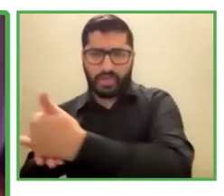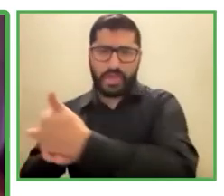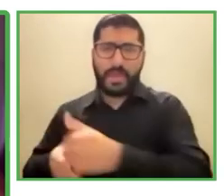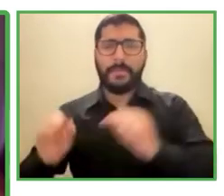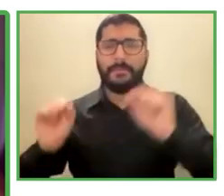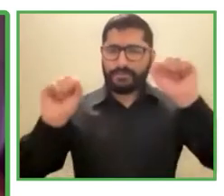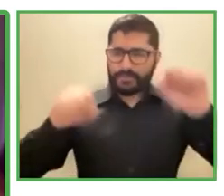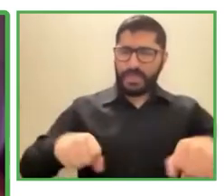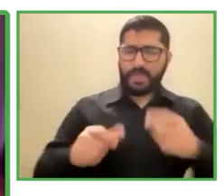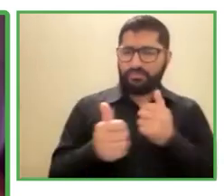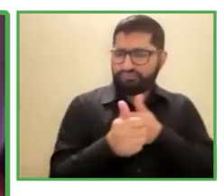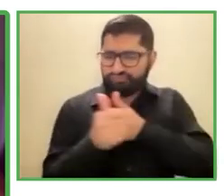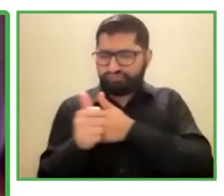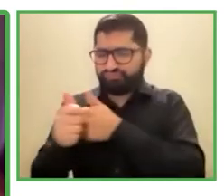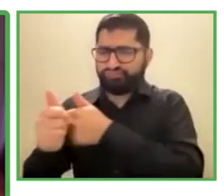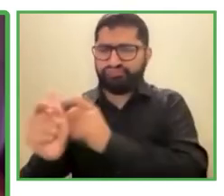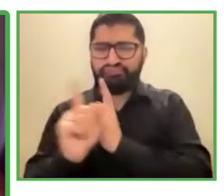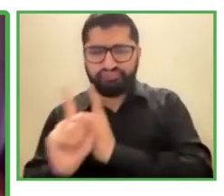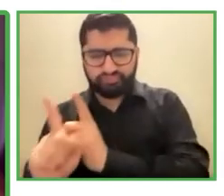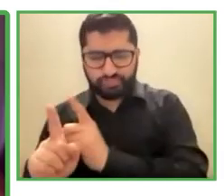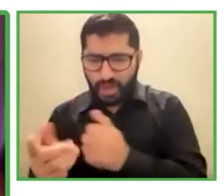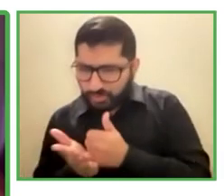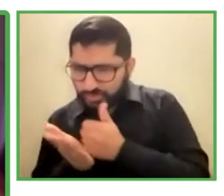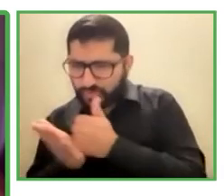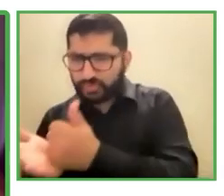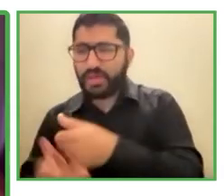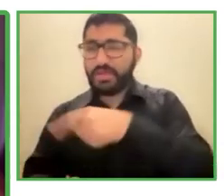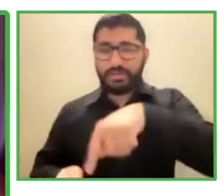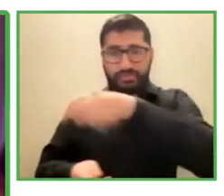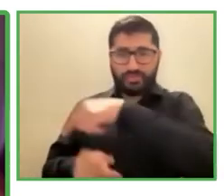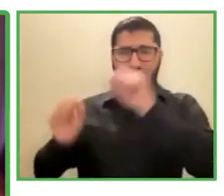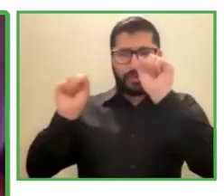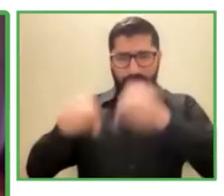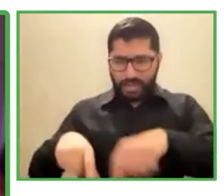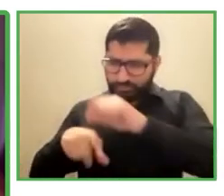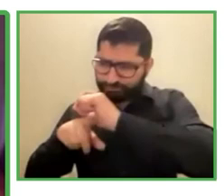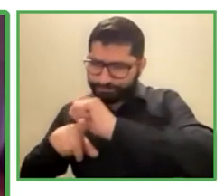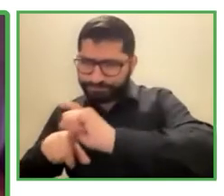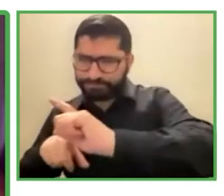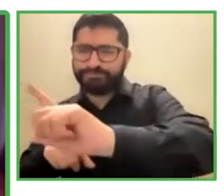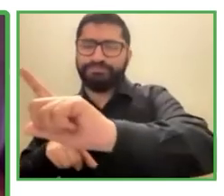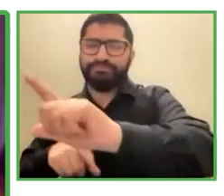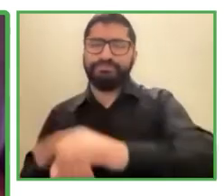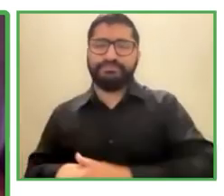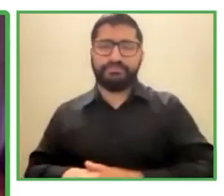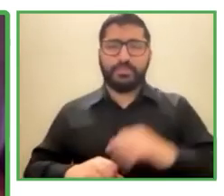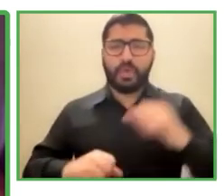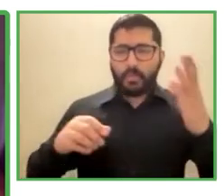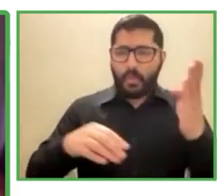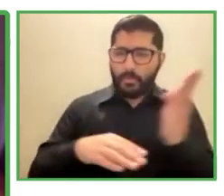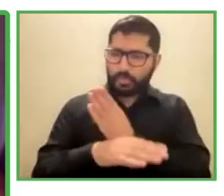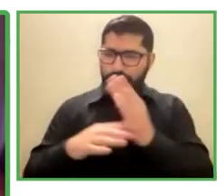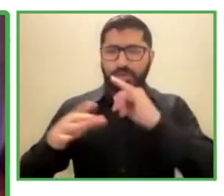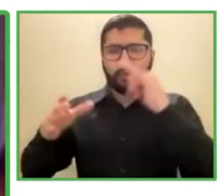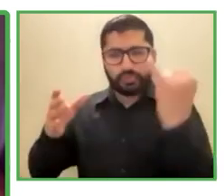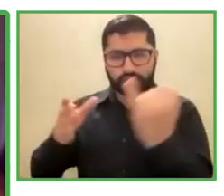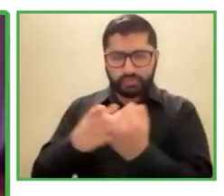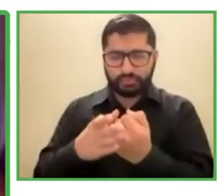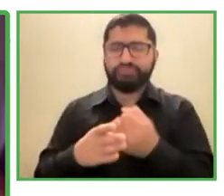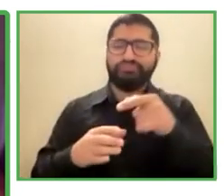emprender con empresas inclusivas SECO Chile comenzó muy lentamente trabaja